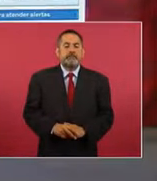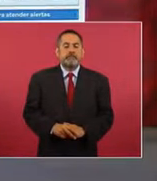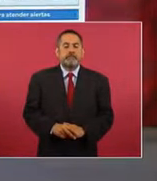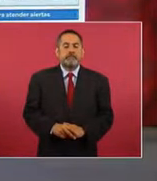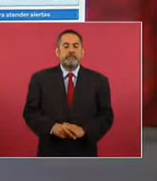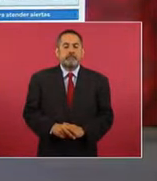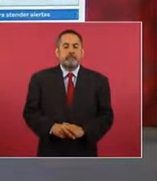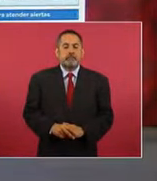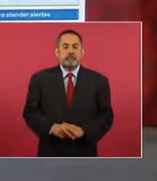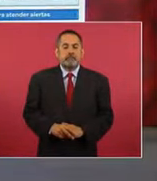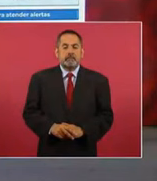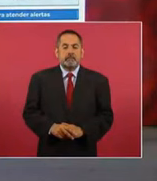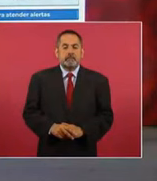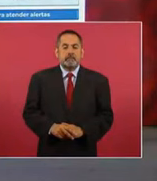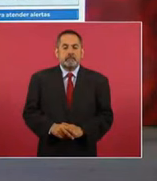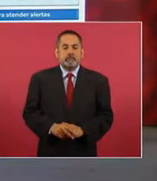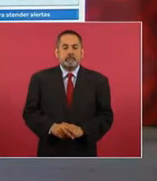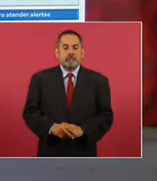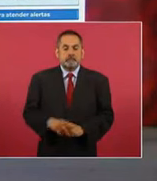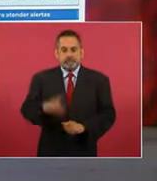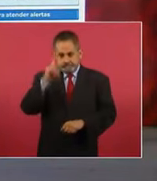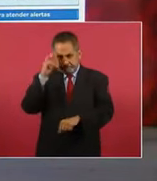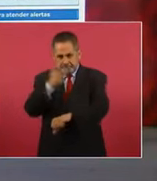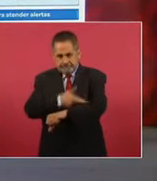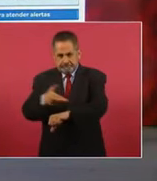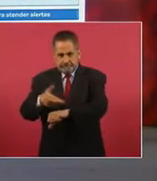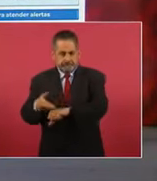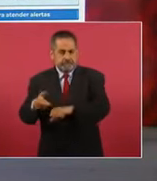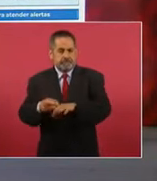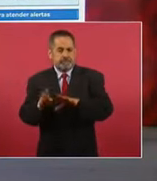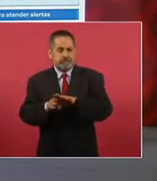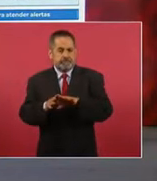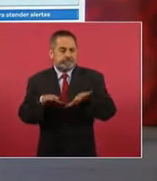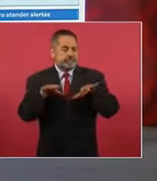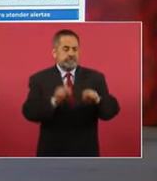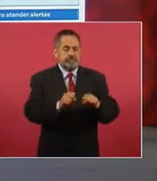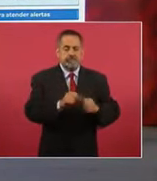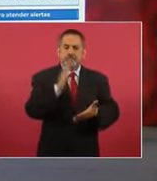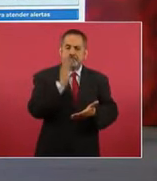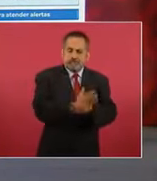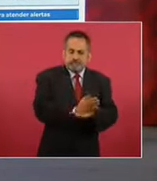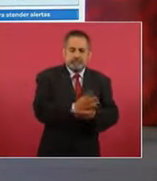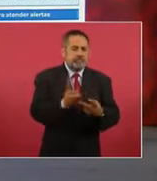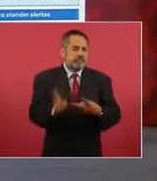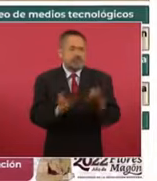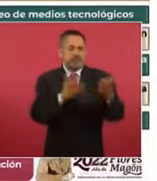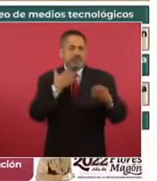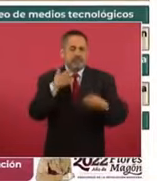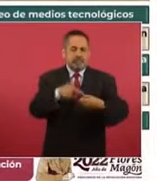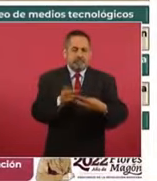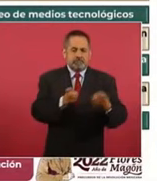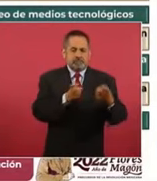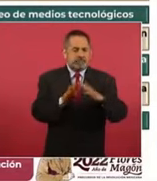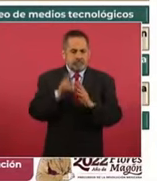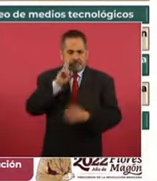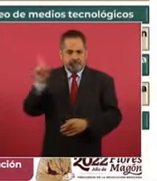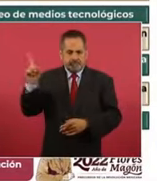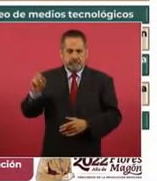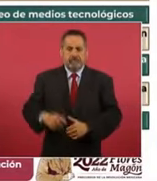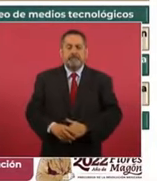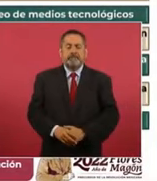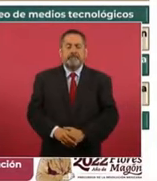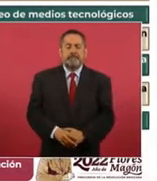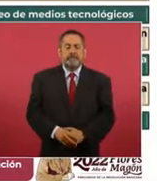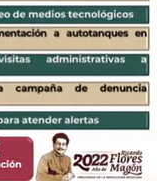En cuanto a las acciones para revertir el robo de hidrocarburos, bien, aquí tenemos una gráfica